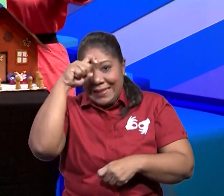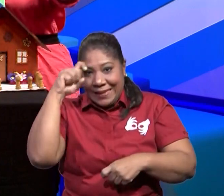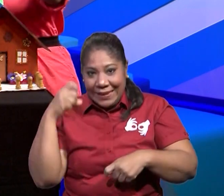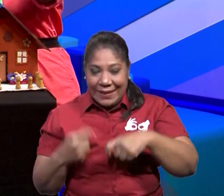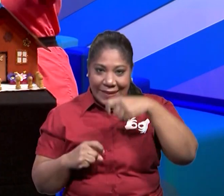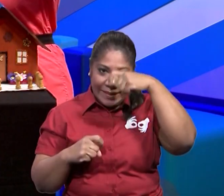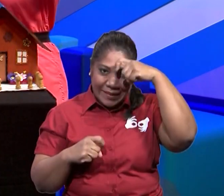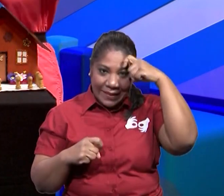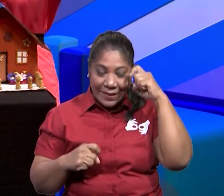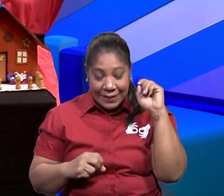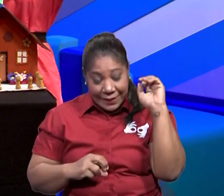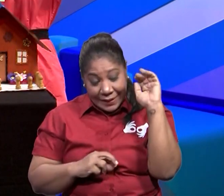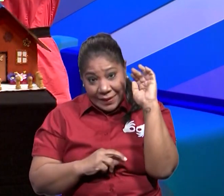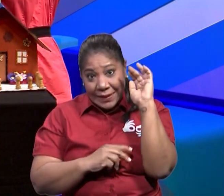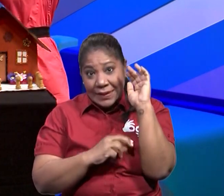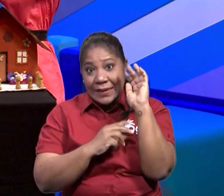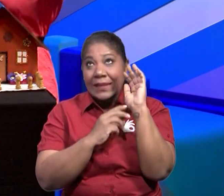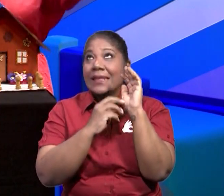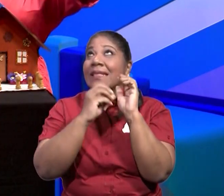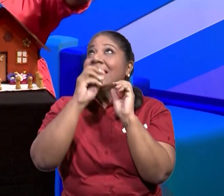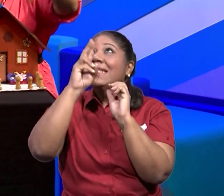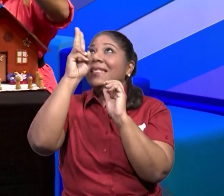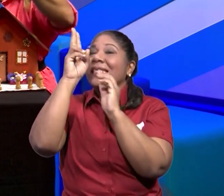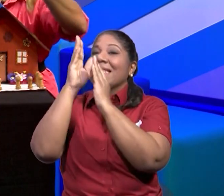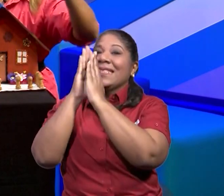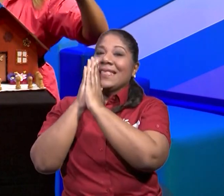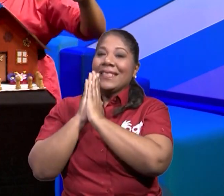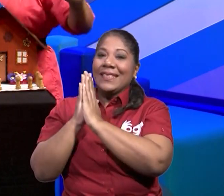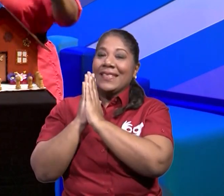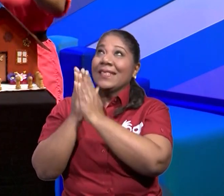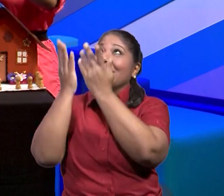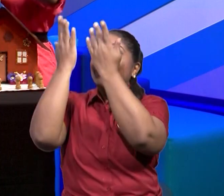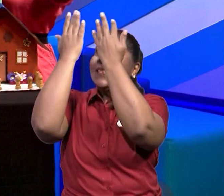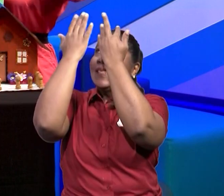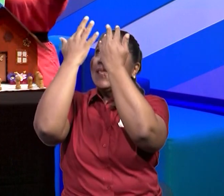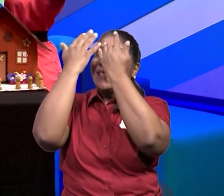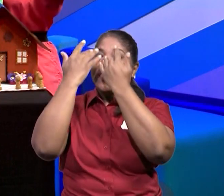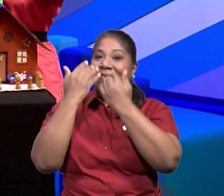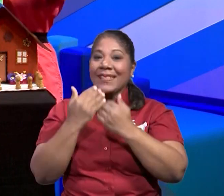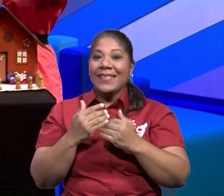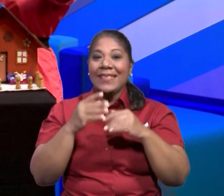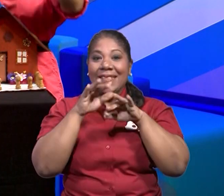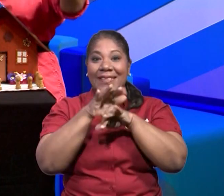Suben oraciones, bajan bendiciones.